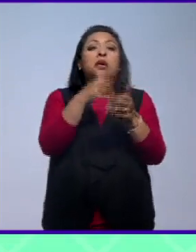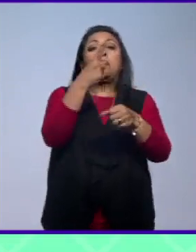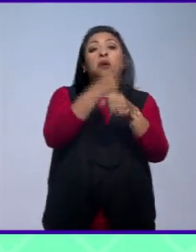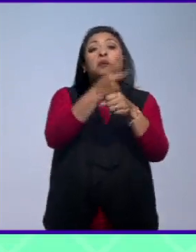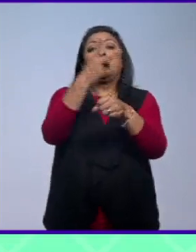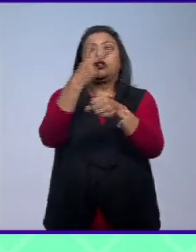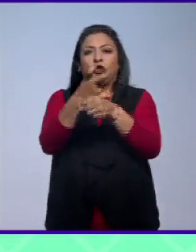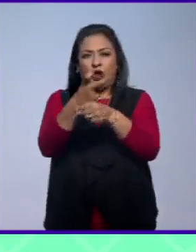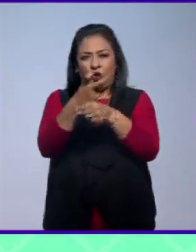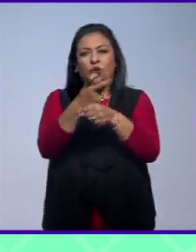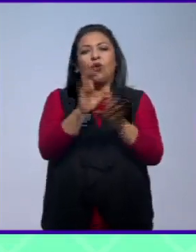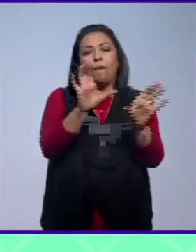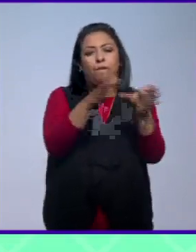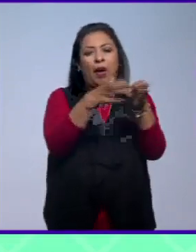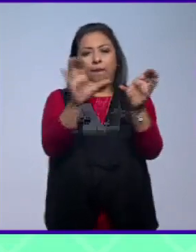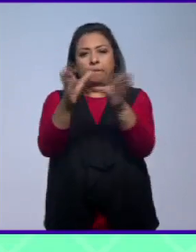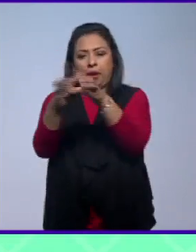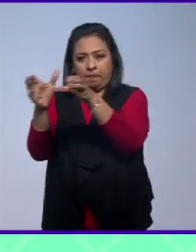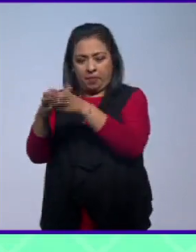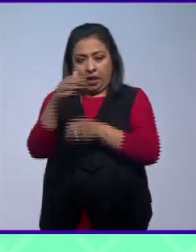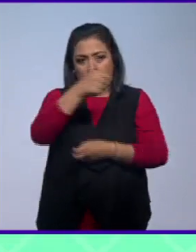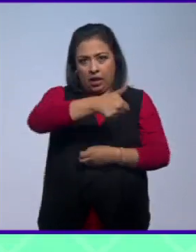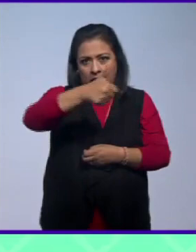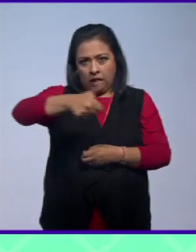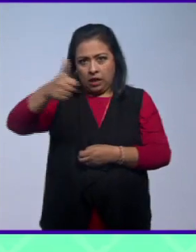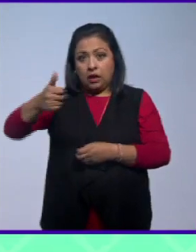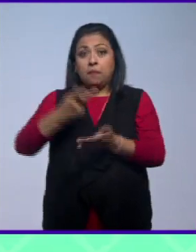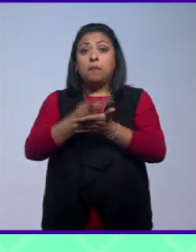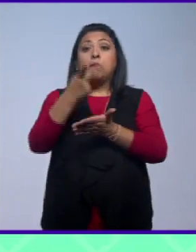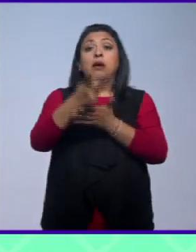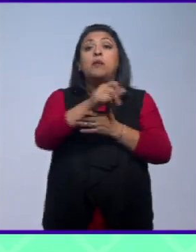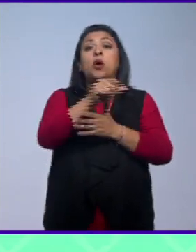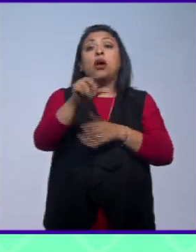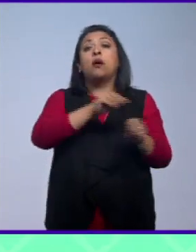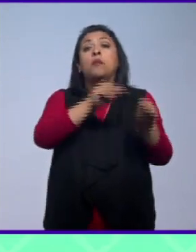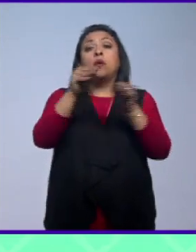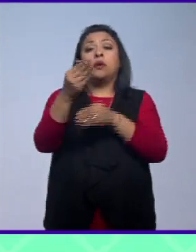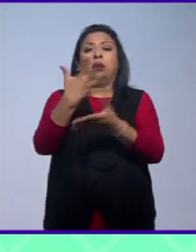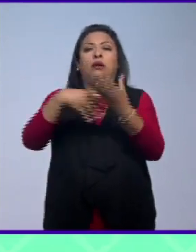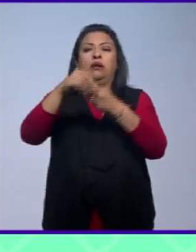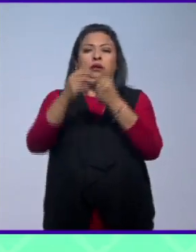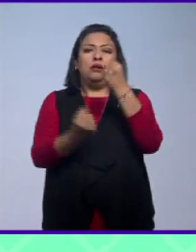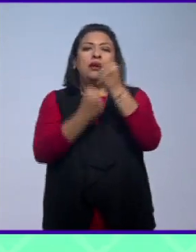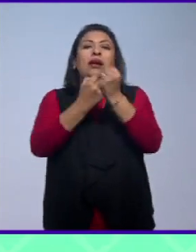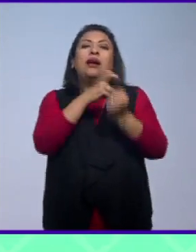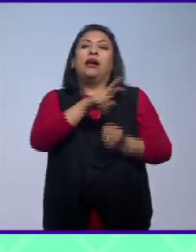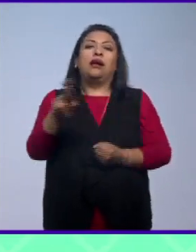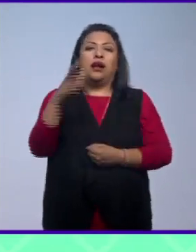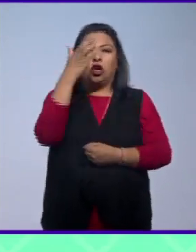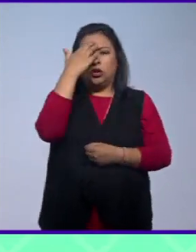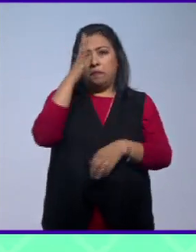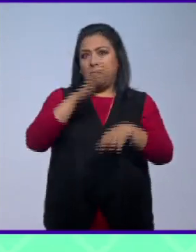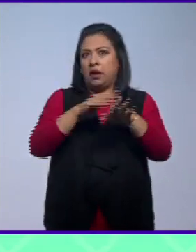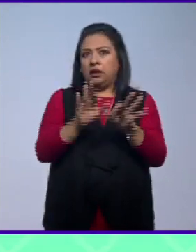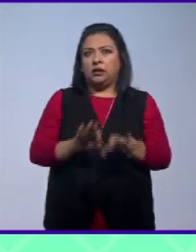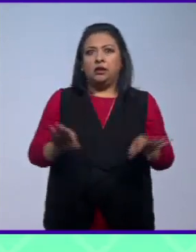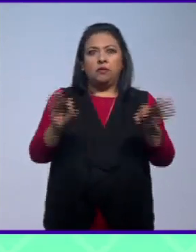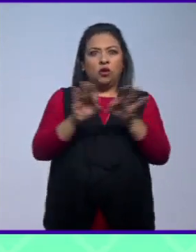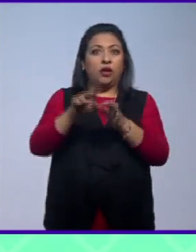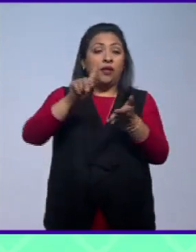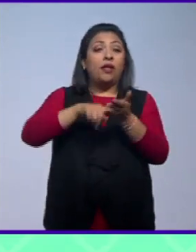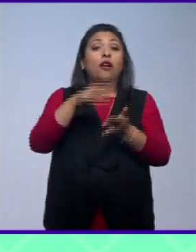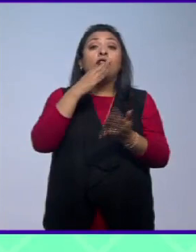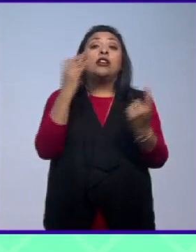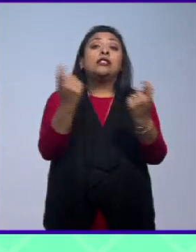segundo lugar cada categoría y el premio a la movilidad sustentable que es el reconocimiento más grande que se da en un